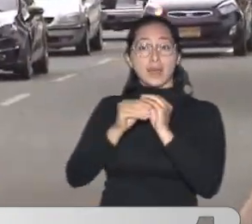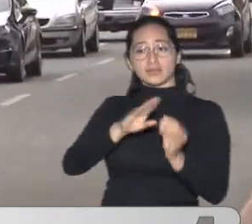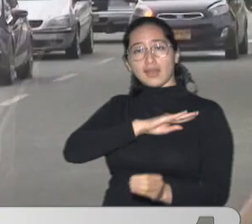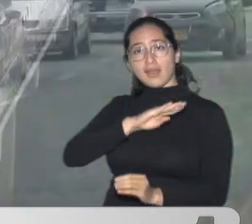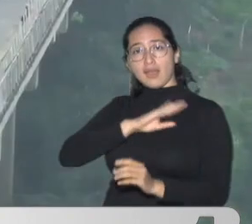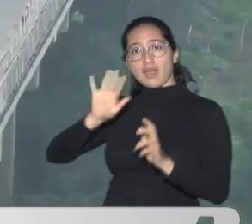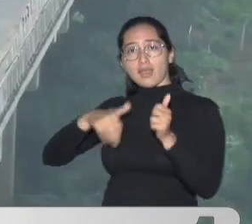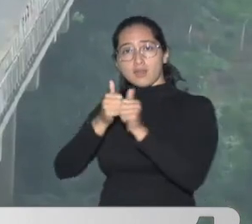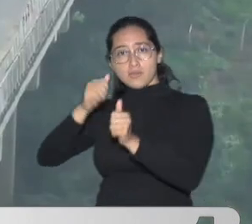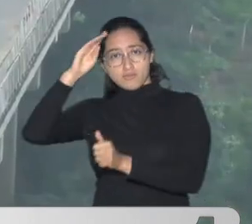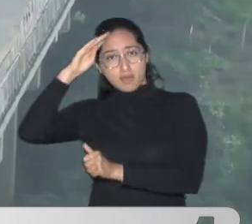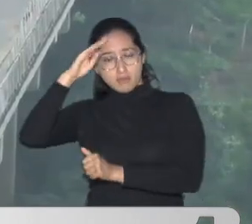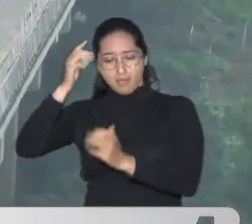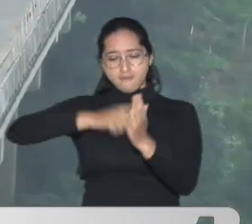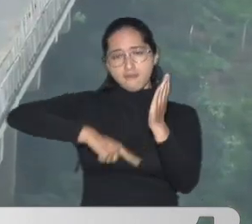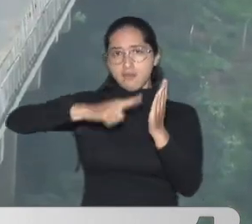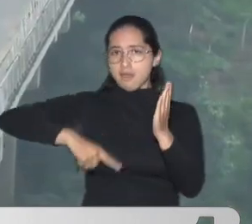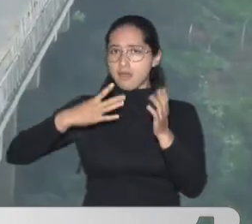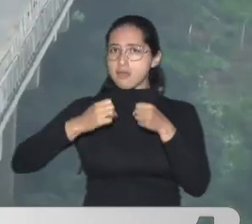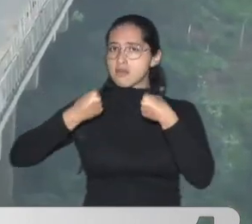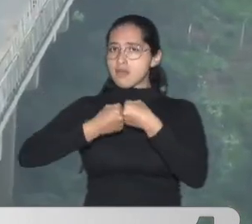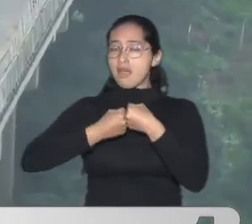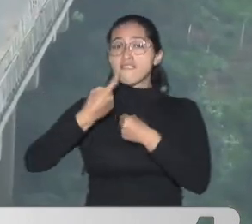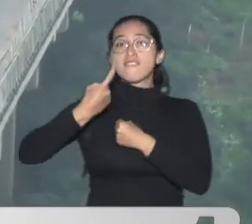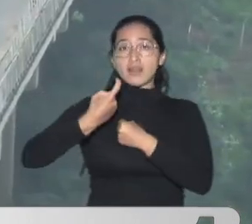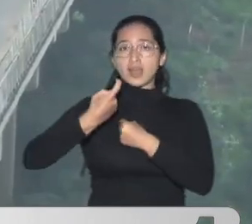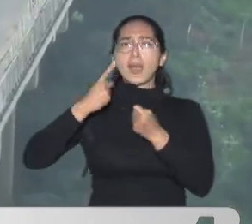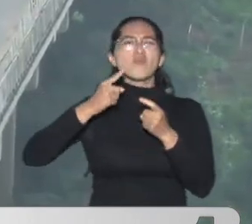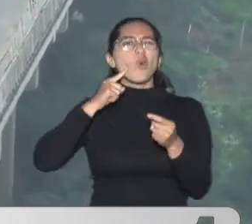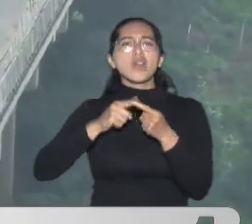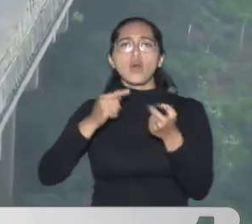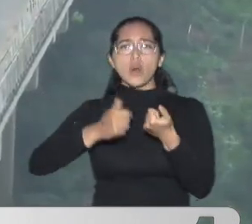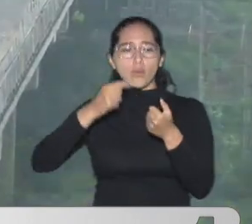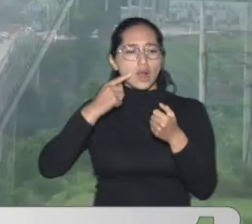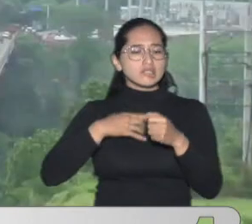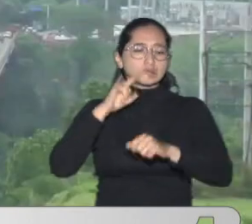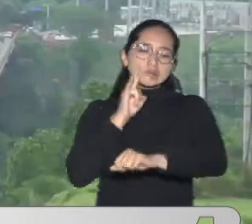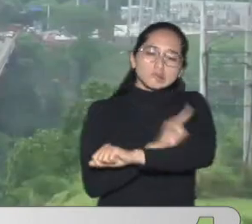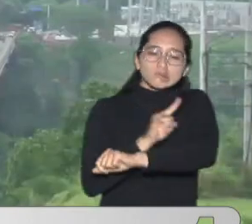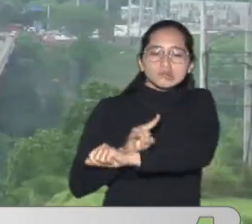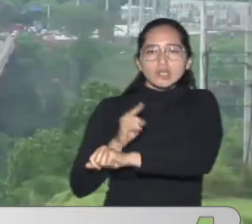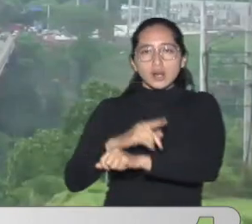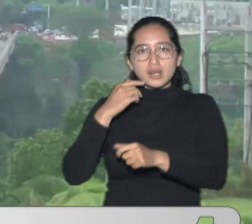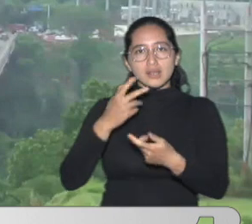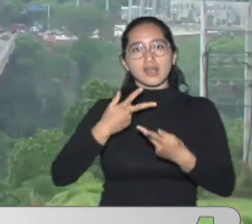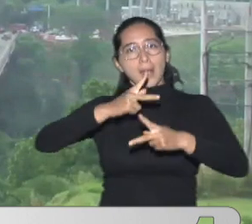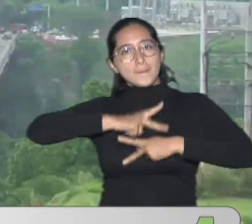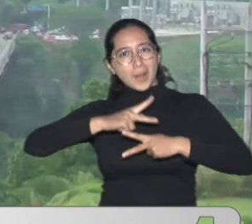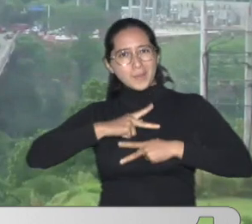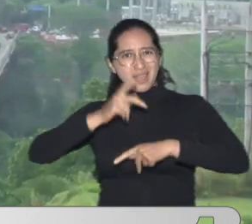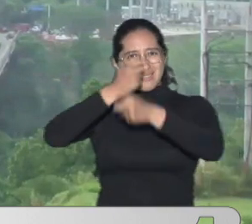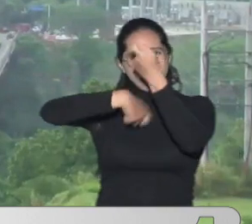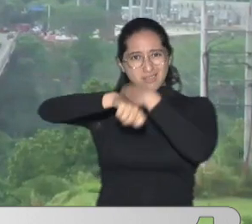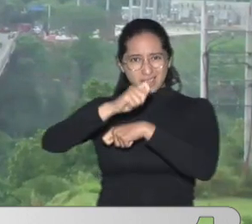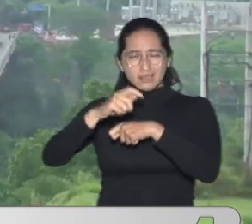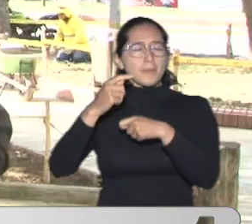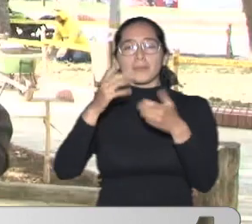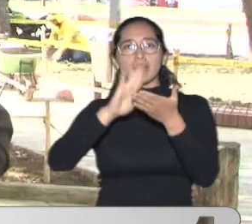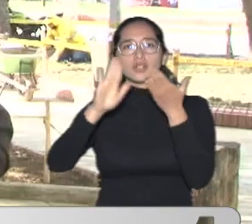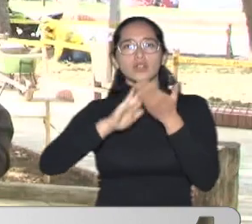plataformas Y la movilidad De 6 mil taxis Que sirven Al área metropolitana Además de los vehículos Privados Que ofrecen también El servicio